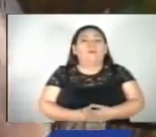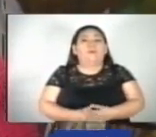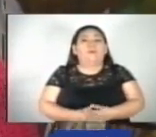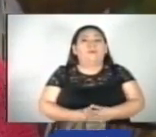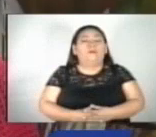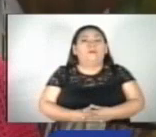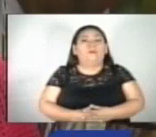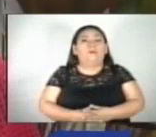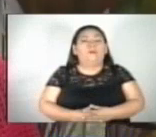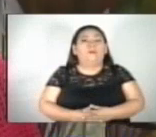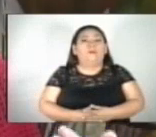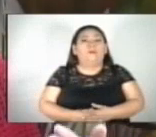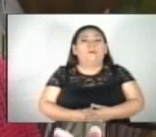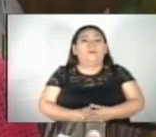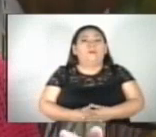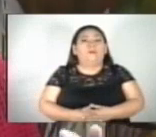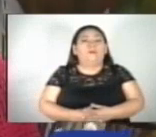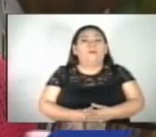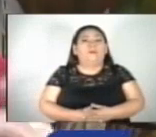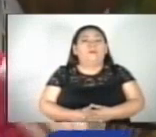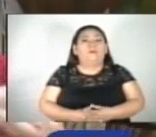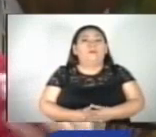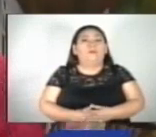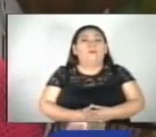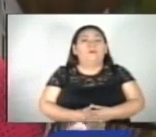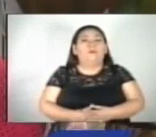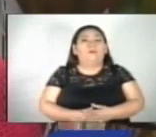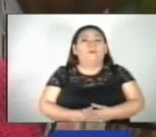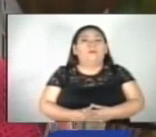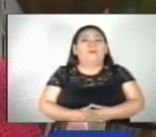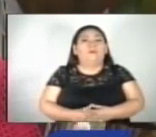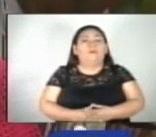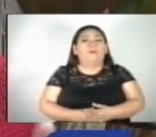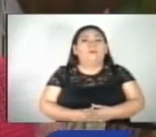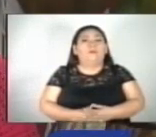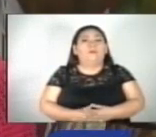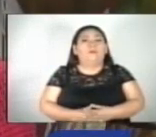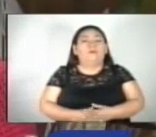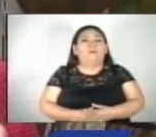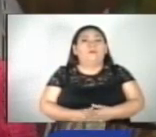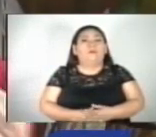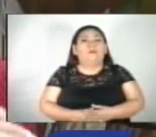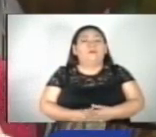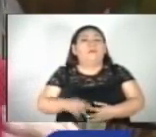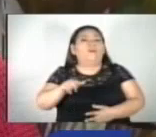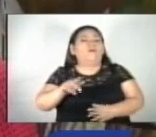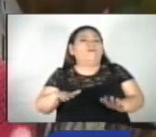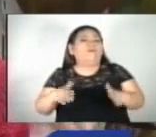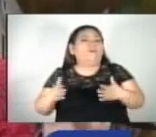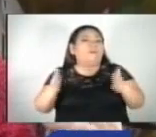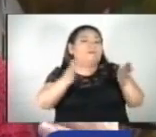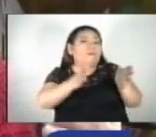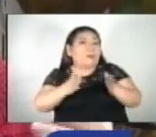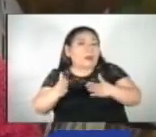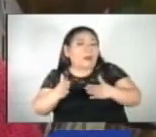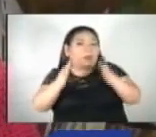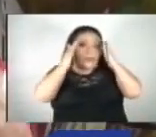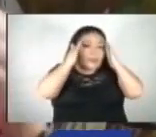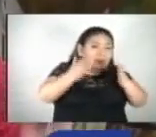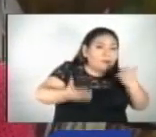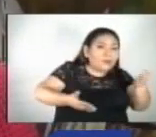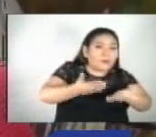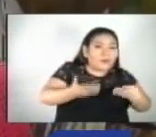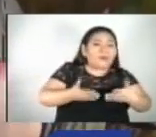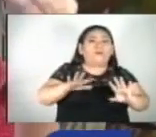tienen otras obligaciones que cumplir. Entonces, ¿cómo se van a operativizar cosas como servicios, como la